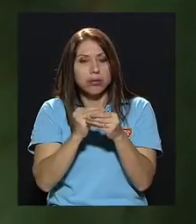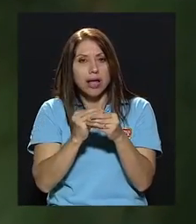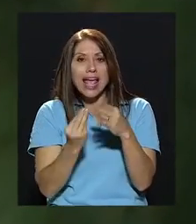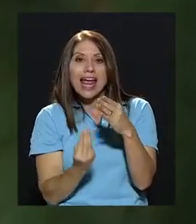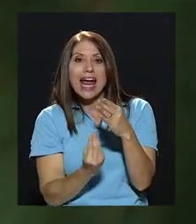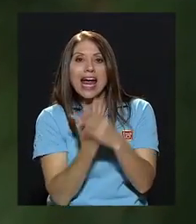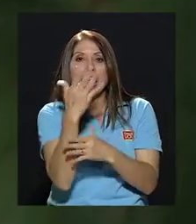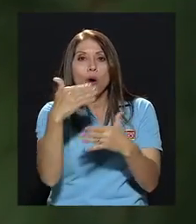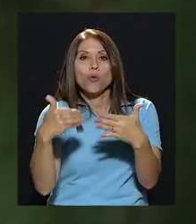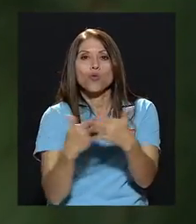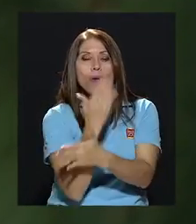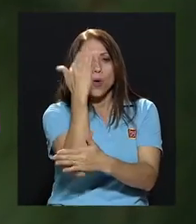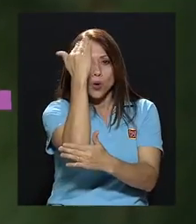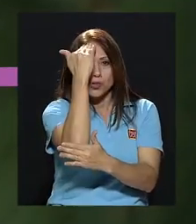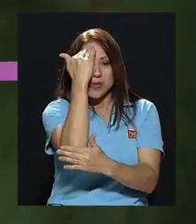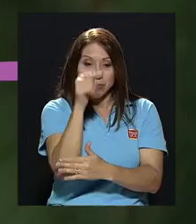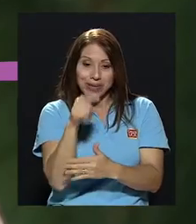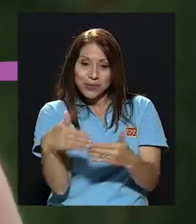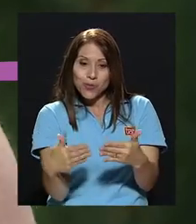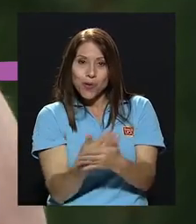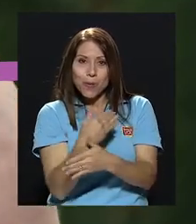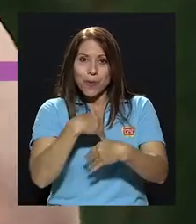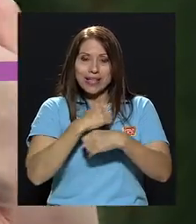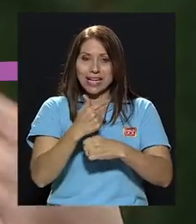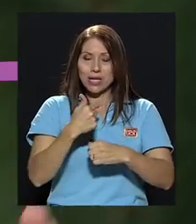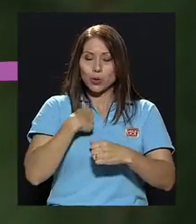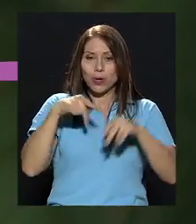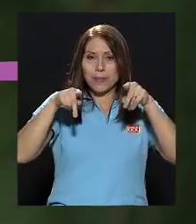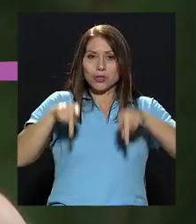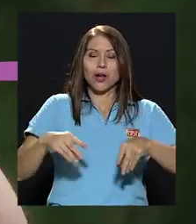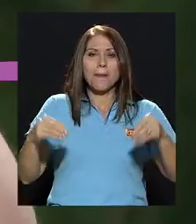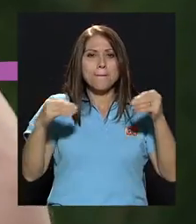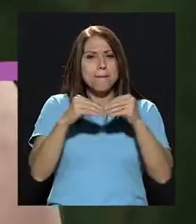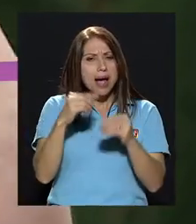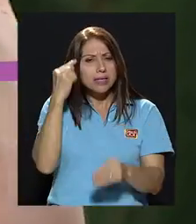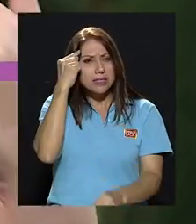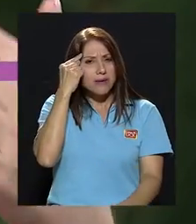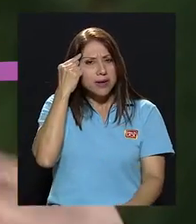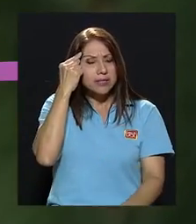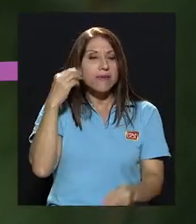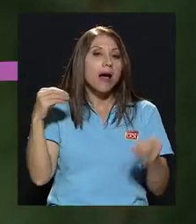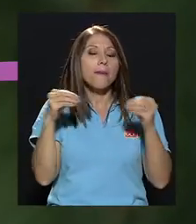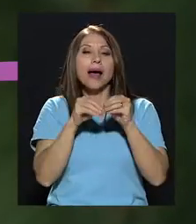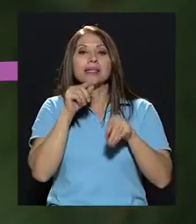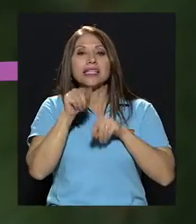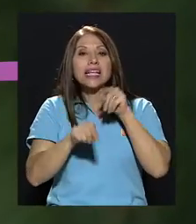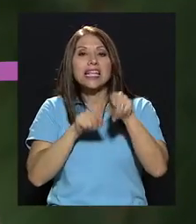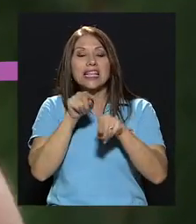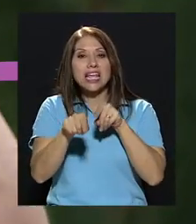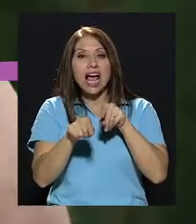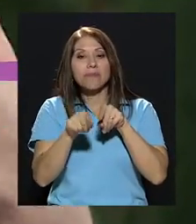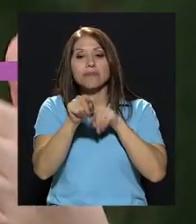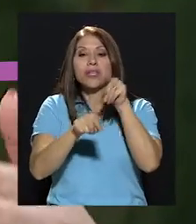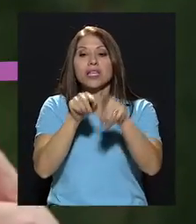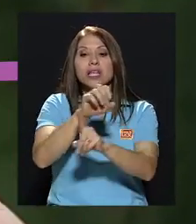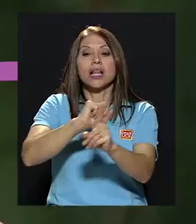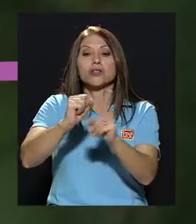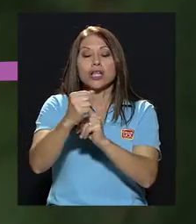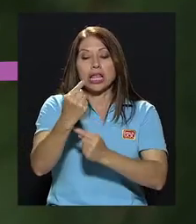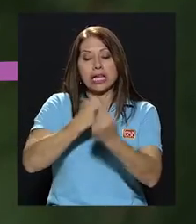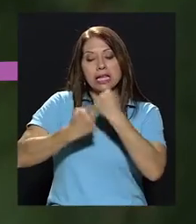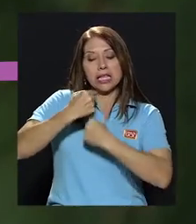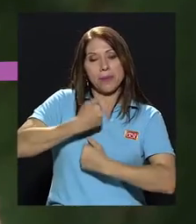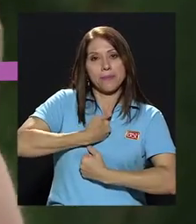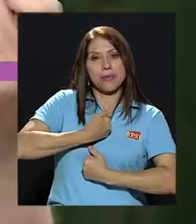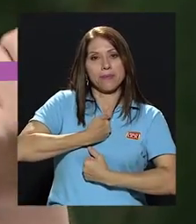Ese nuevo me va a hacer una persona más reflexiva, más crítica incluso de mí misma y de la sociedad,